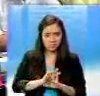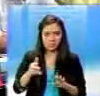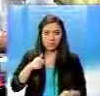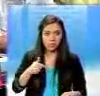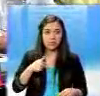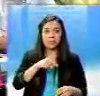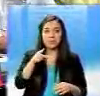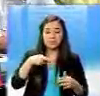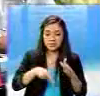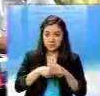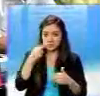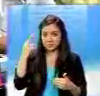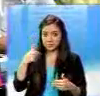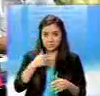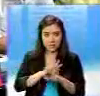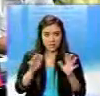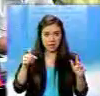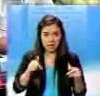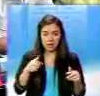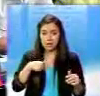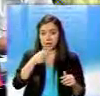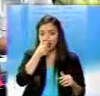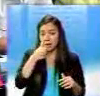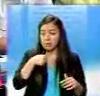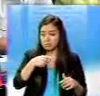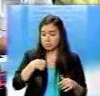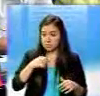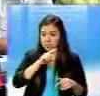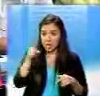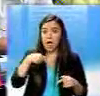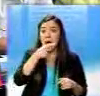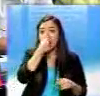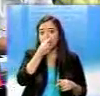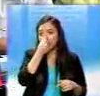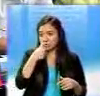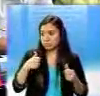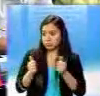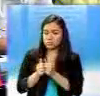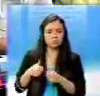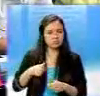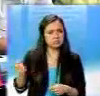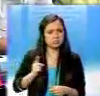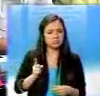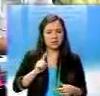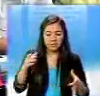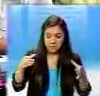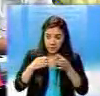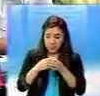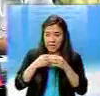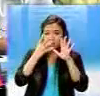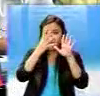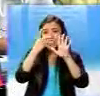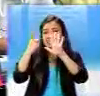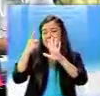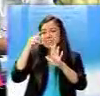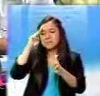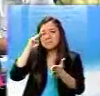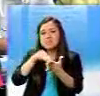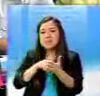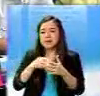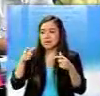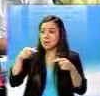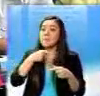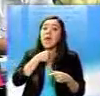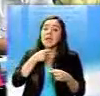yo voy a renunciar cuando mil noventa y seis mil afiliados, maestras y maestros de todo el país, registrados en el Ministerio de Trabajo, me digan,